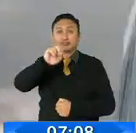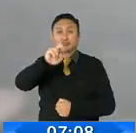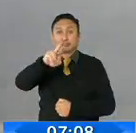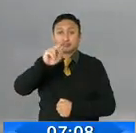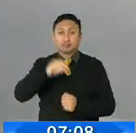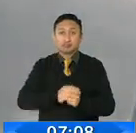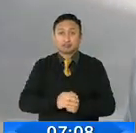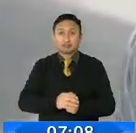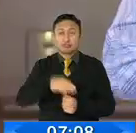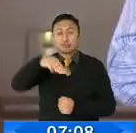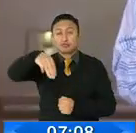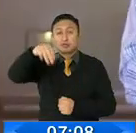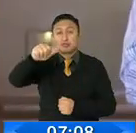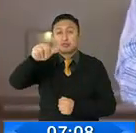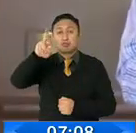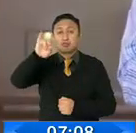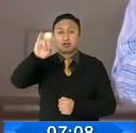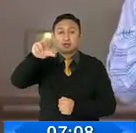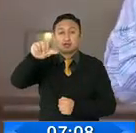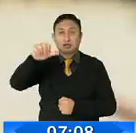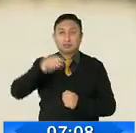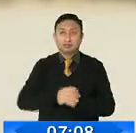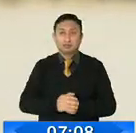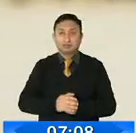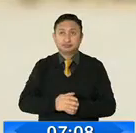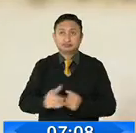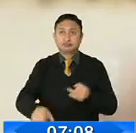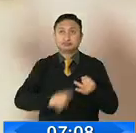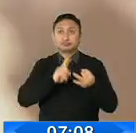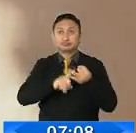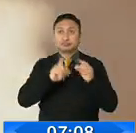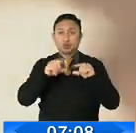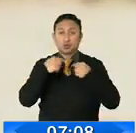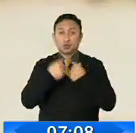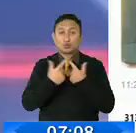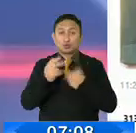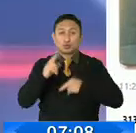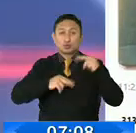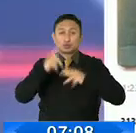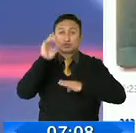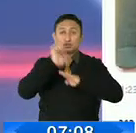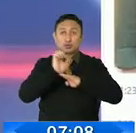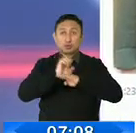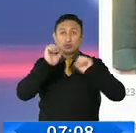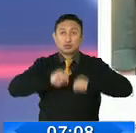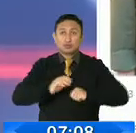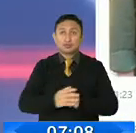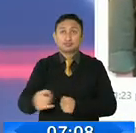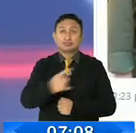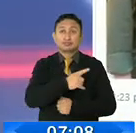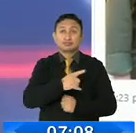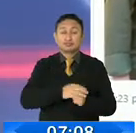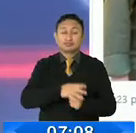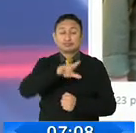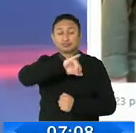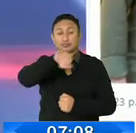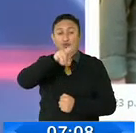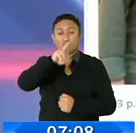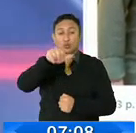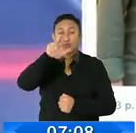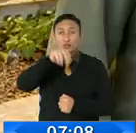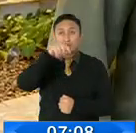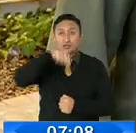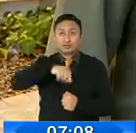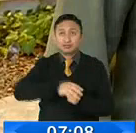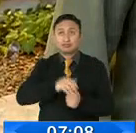Gijón como candidatos presidenciales, mientras que el movimiento Construye Ecuador postuló a Juan Fernando Velasco y Ana María Pesantes